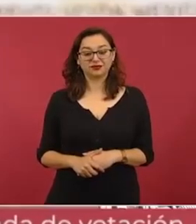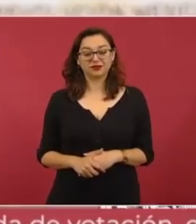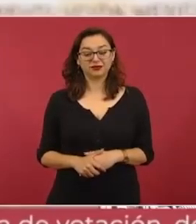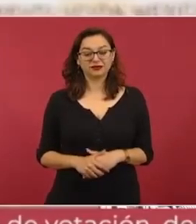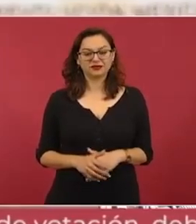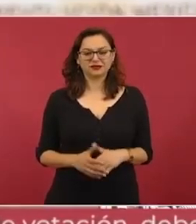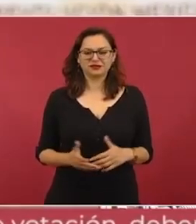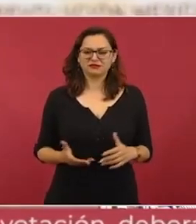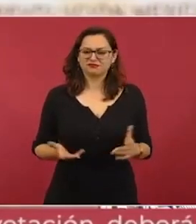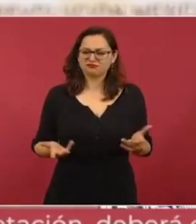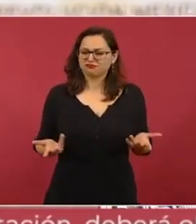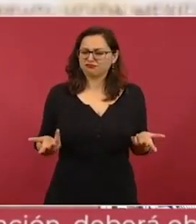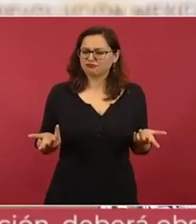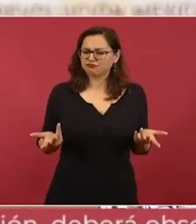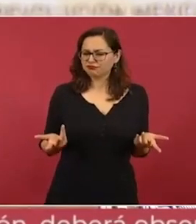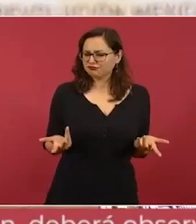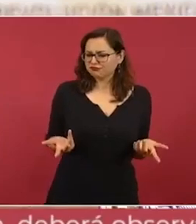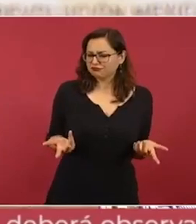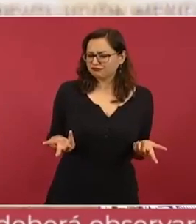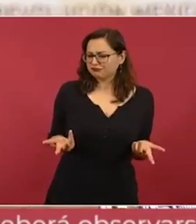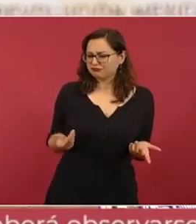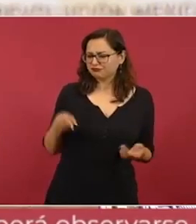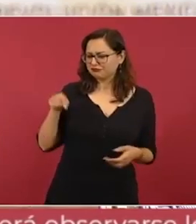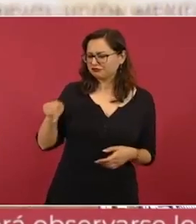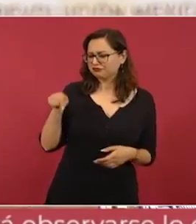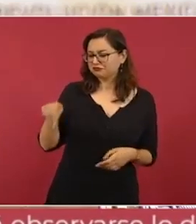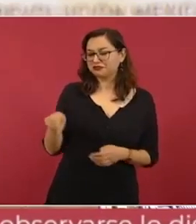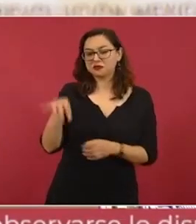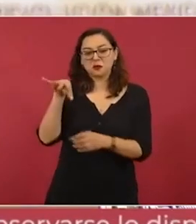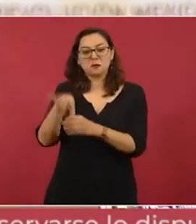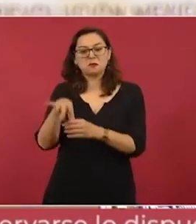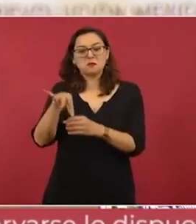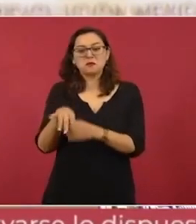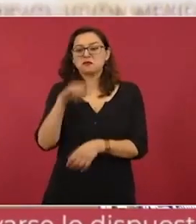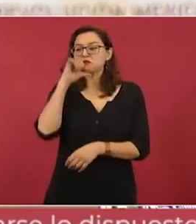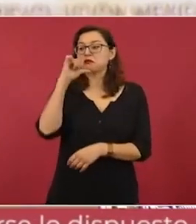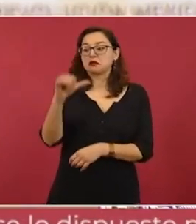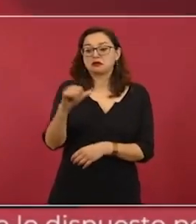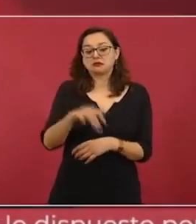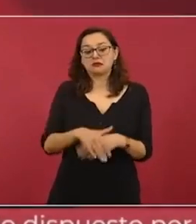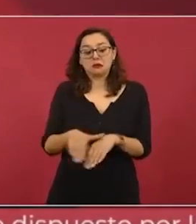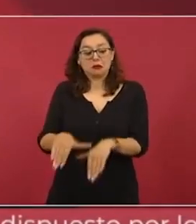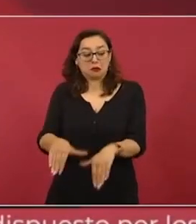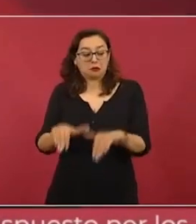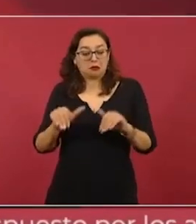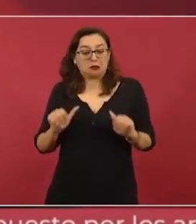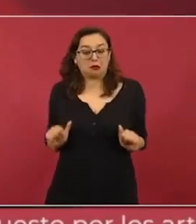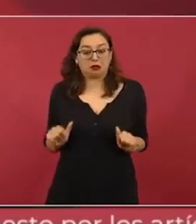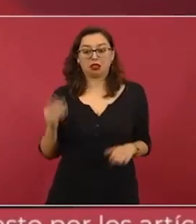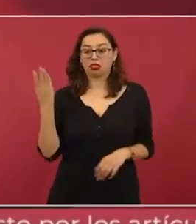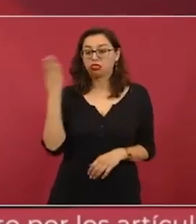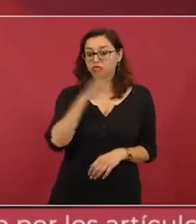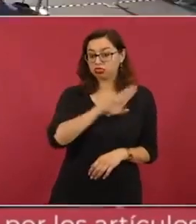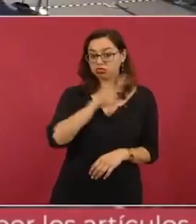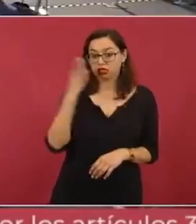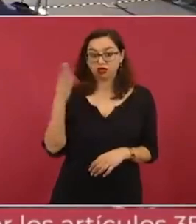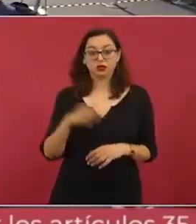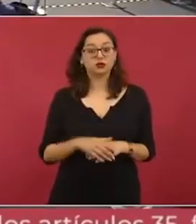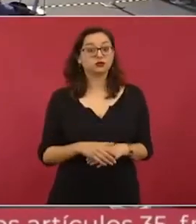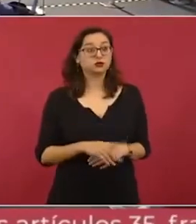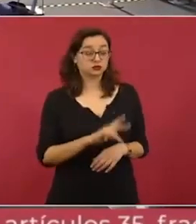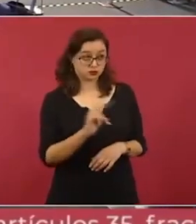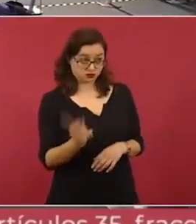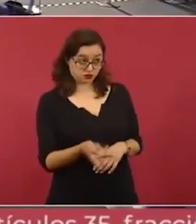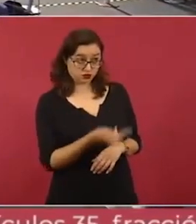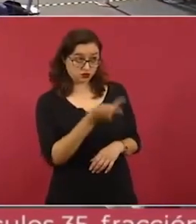¿Por qué esa falta de autenticidad? Bueno, yo le vuelvo a preguntar lo que le decía el